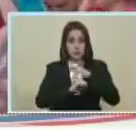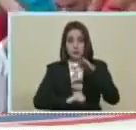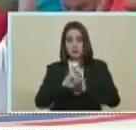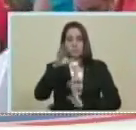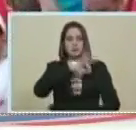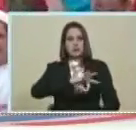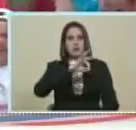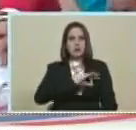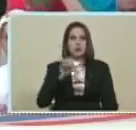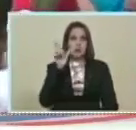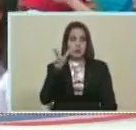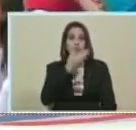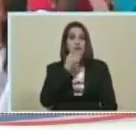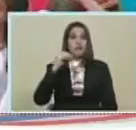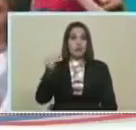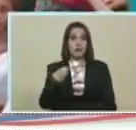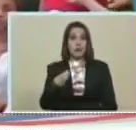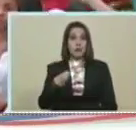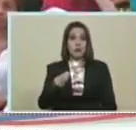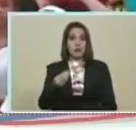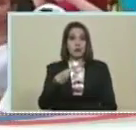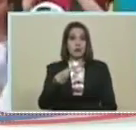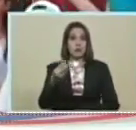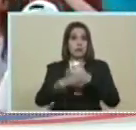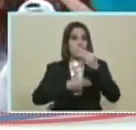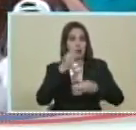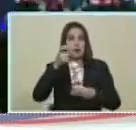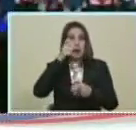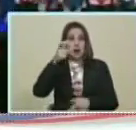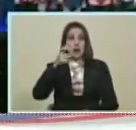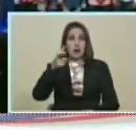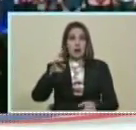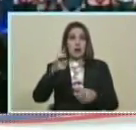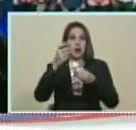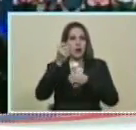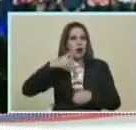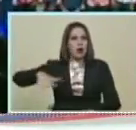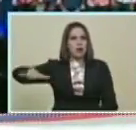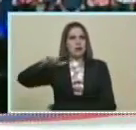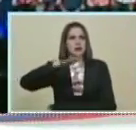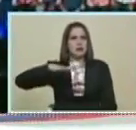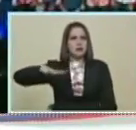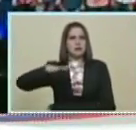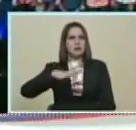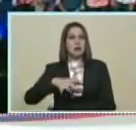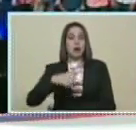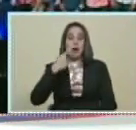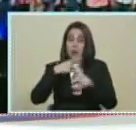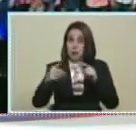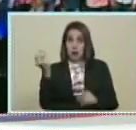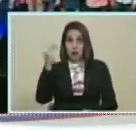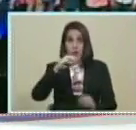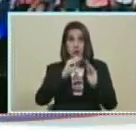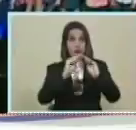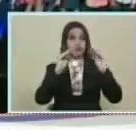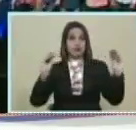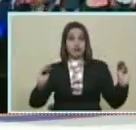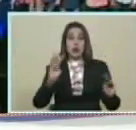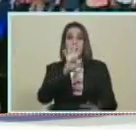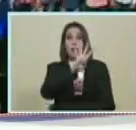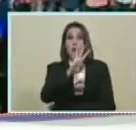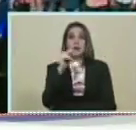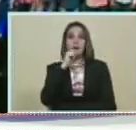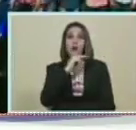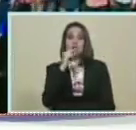Socialista Unida de Venezuela Para el plan Chamba juvenil Del campo Pero además Anuncio Que el próximo 4 de